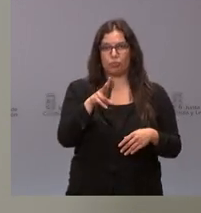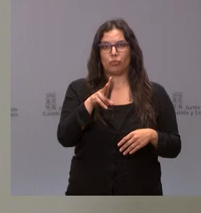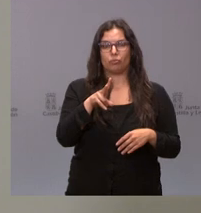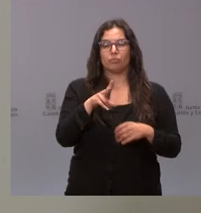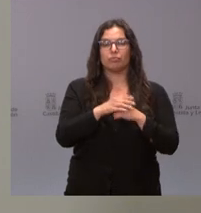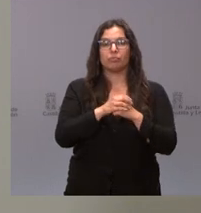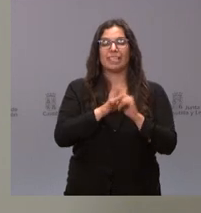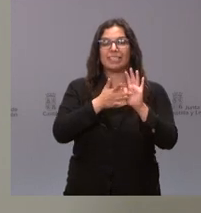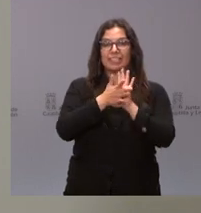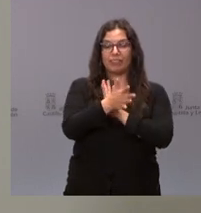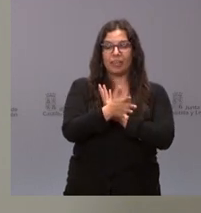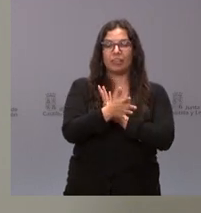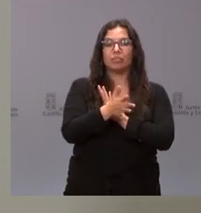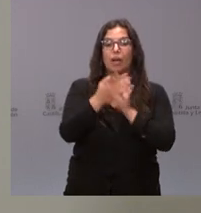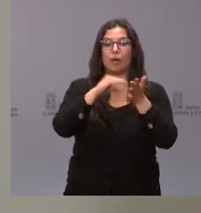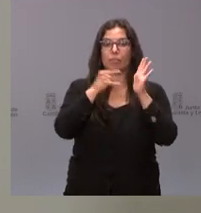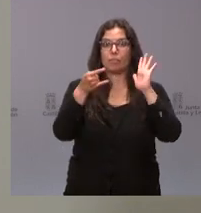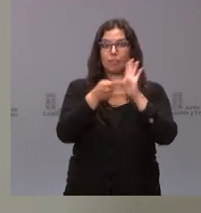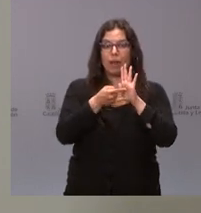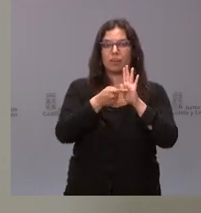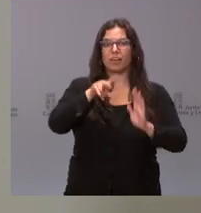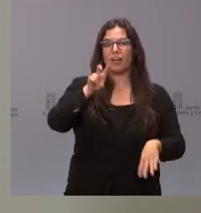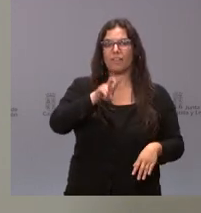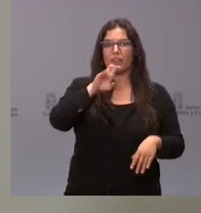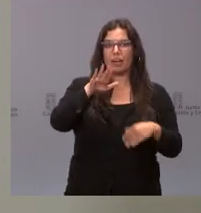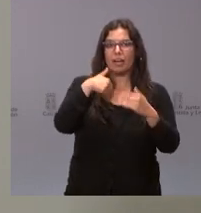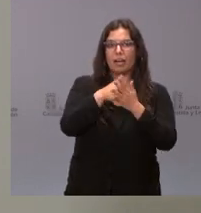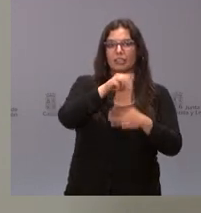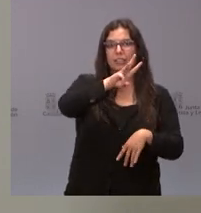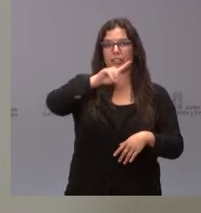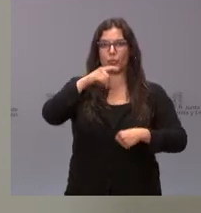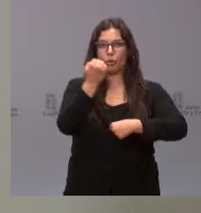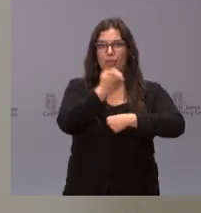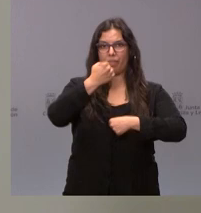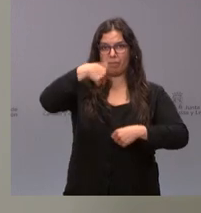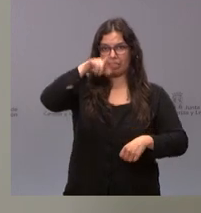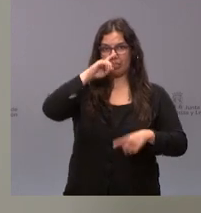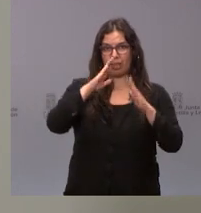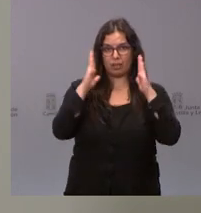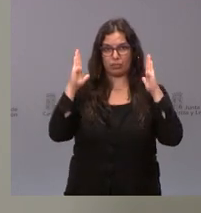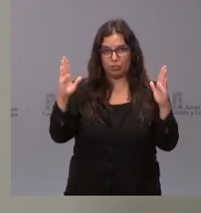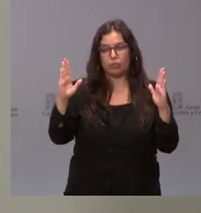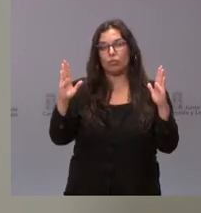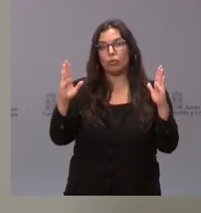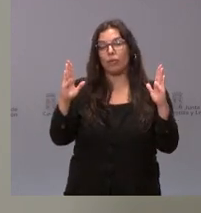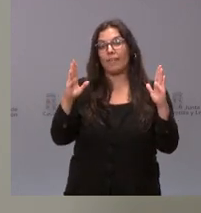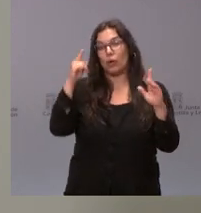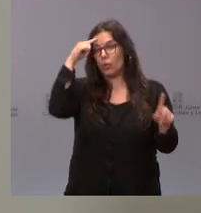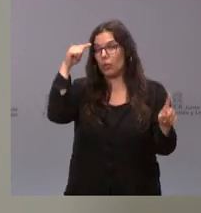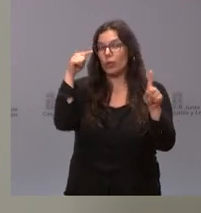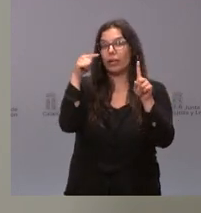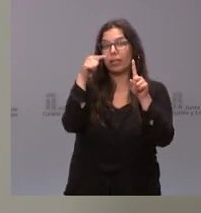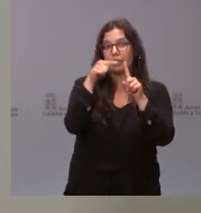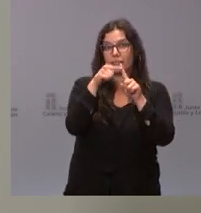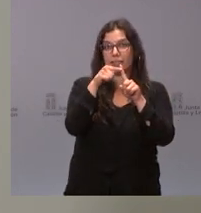Estamos hablando de un plan que tiene una vigencia hasta el 31 de diciembre de este año, que espera reducir en una media de